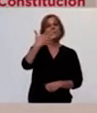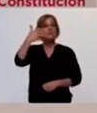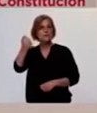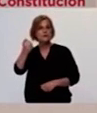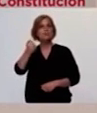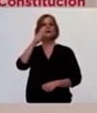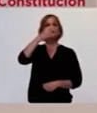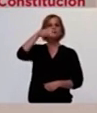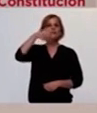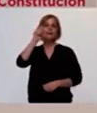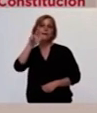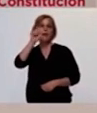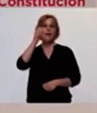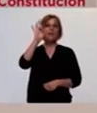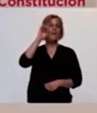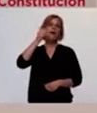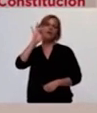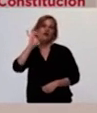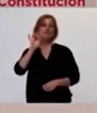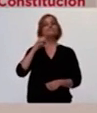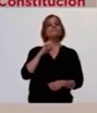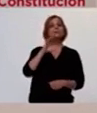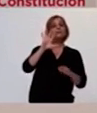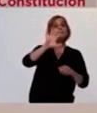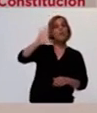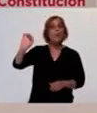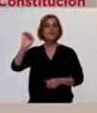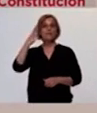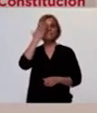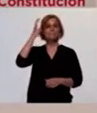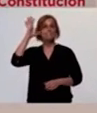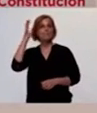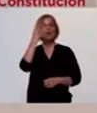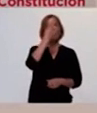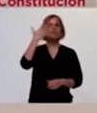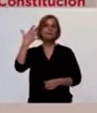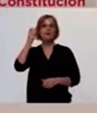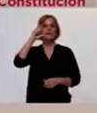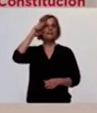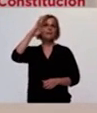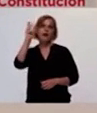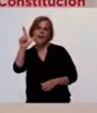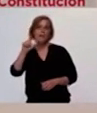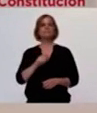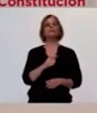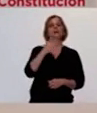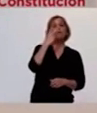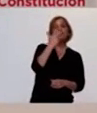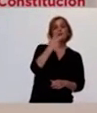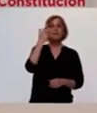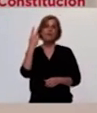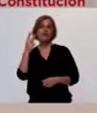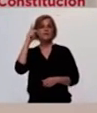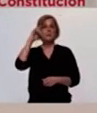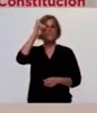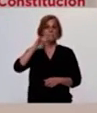en Chañal Ladeado, 50 en Venado Tuerto, 45 en Acebal, 32 en Pérez, 30 en